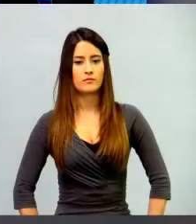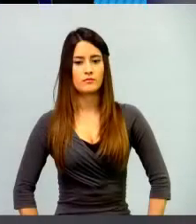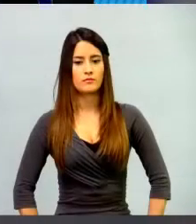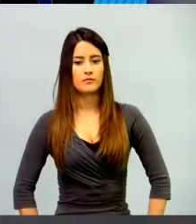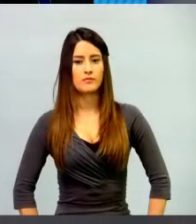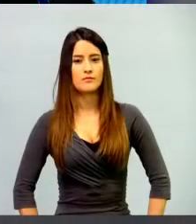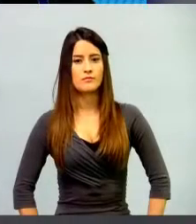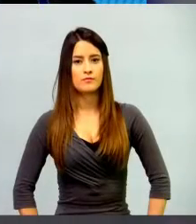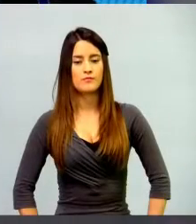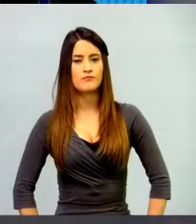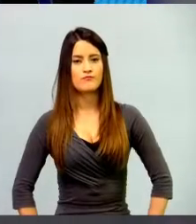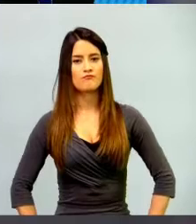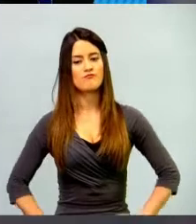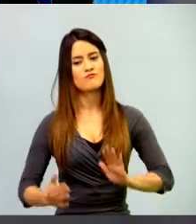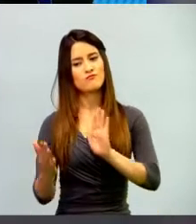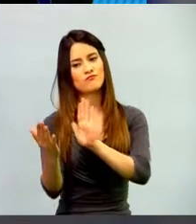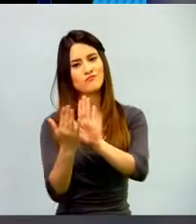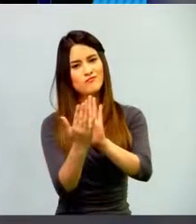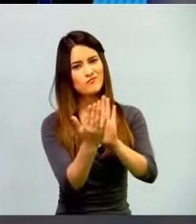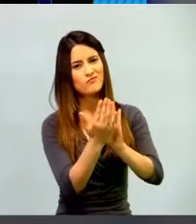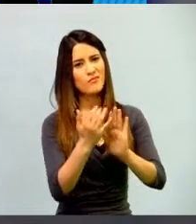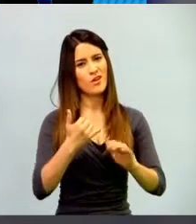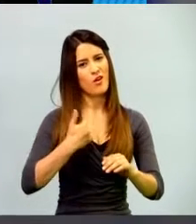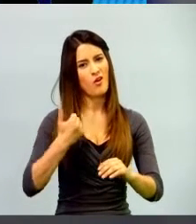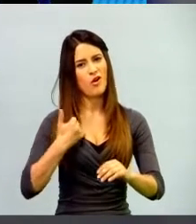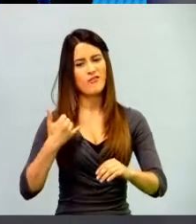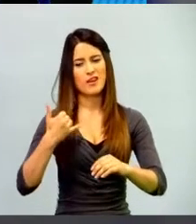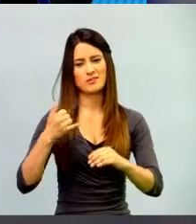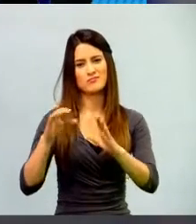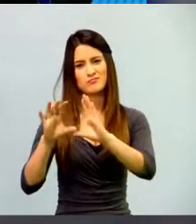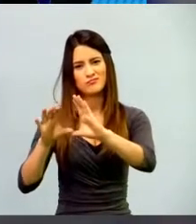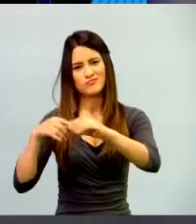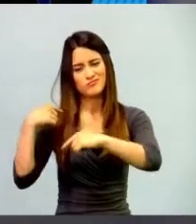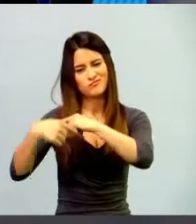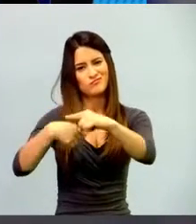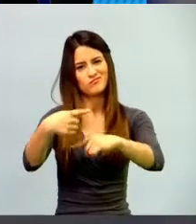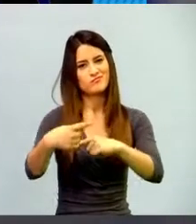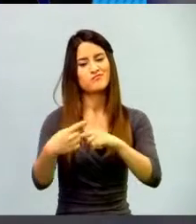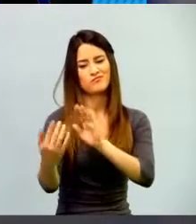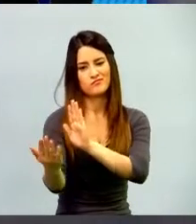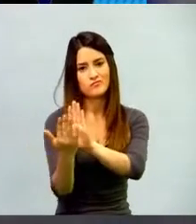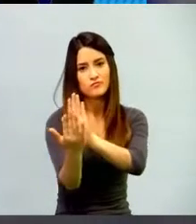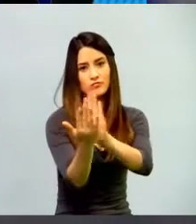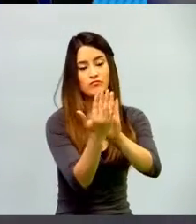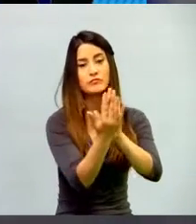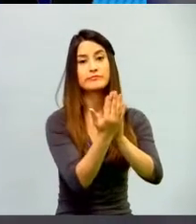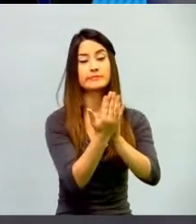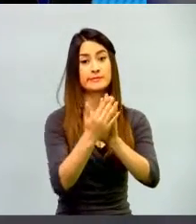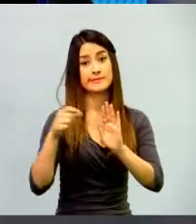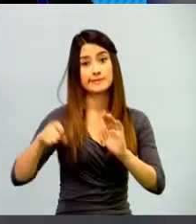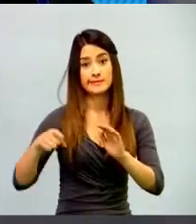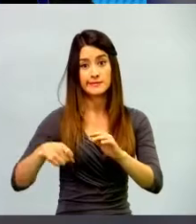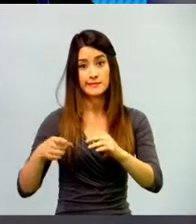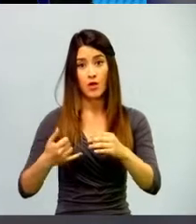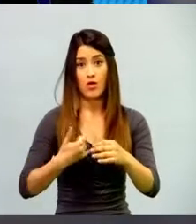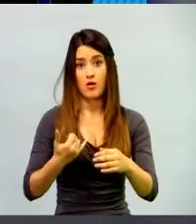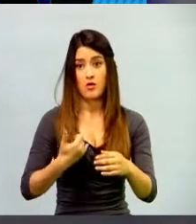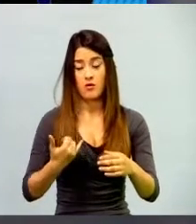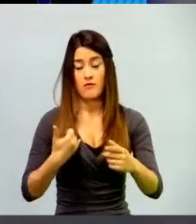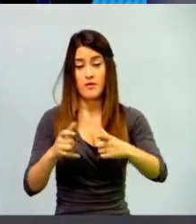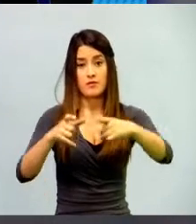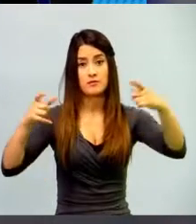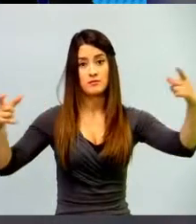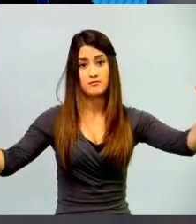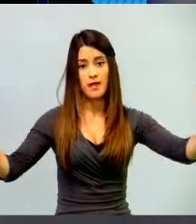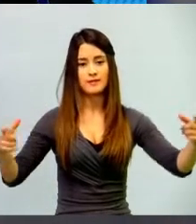generaciones en este momento nos demandan nuevas metodologías, nuevas didácticas y somos nosotros como